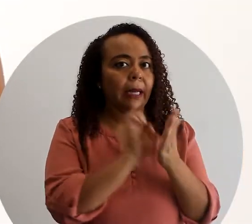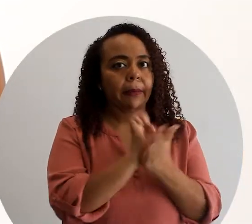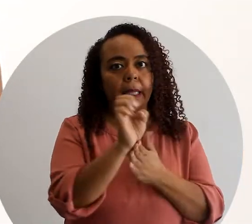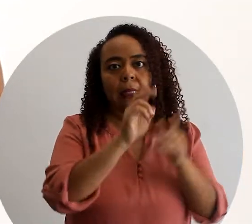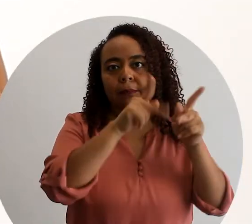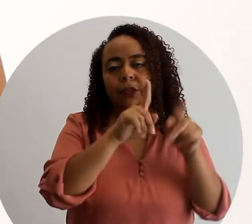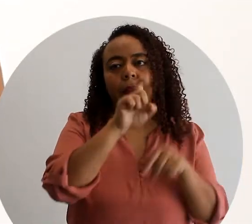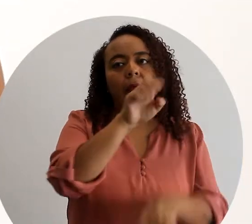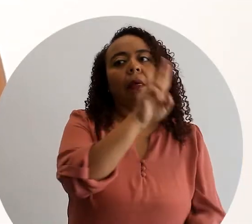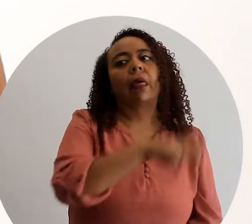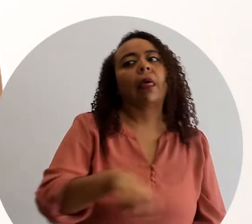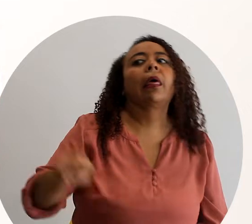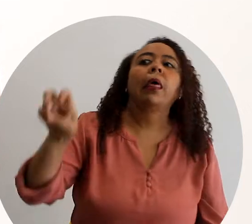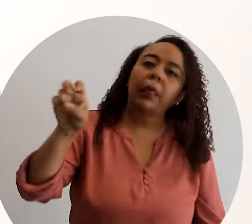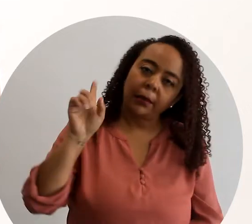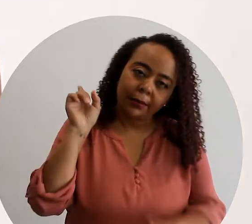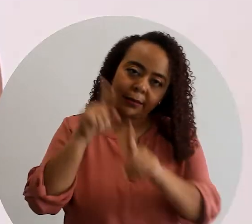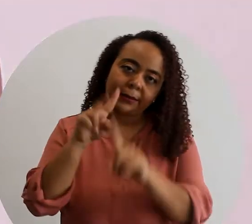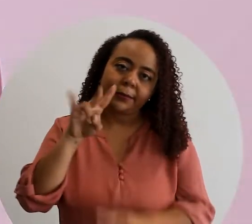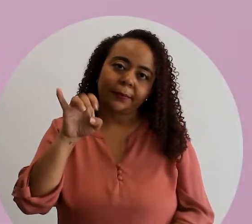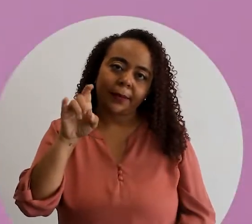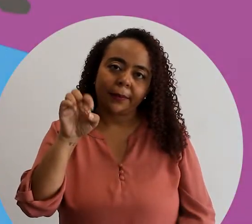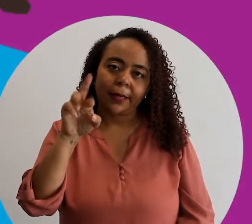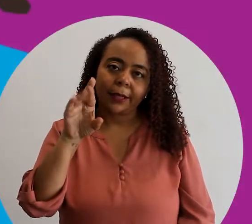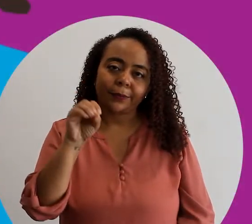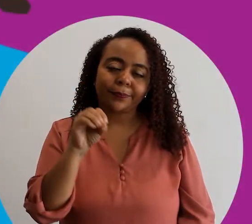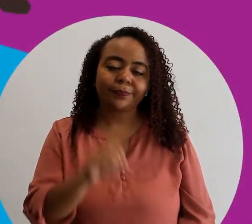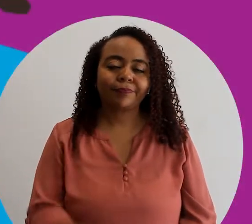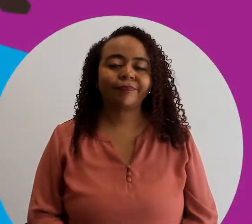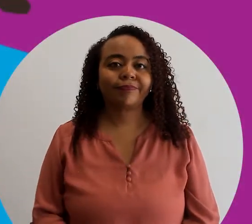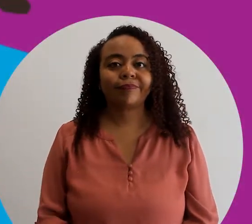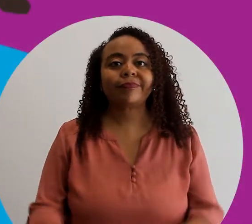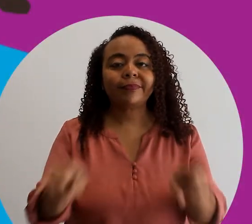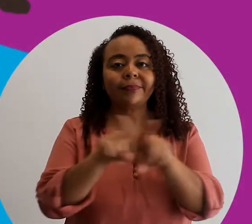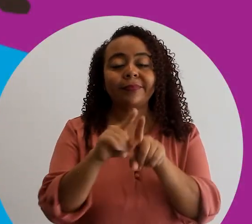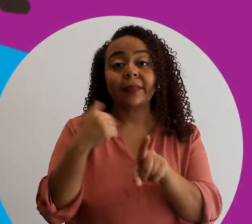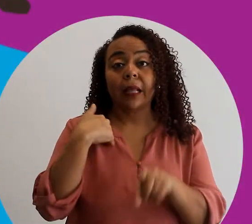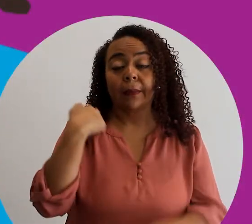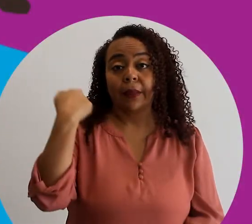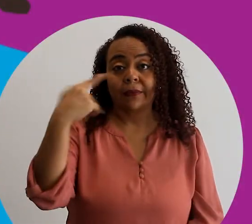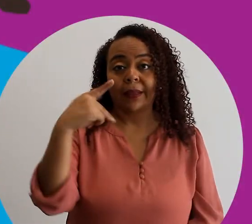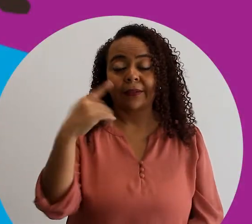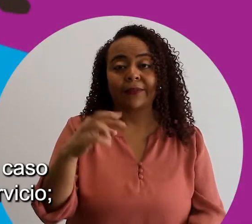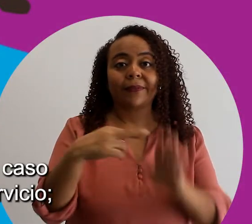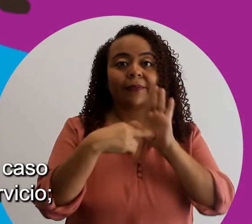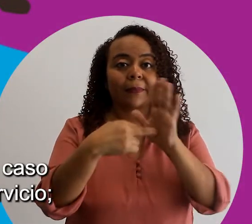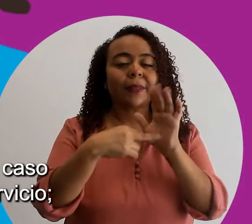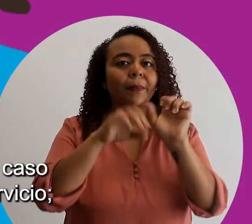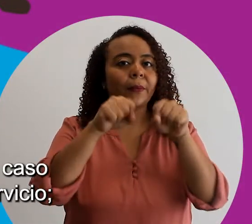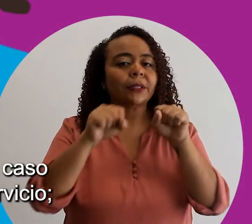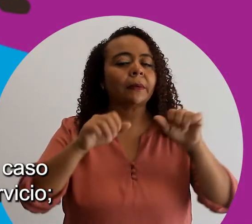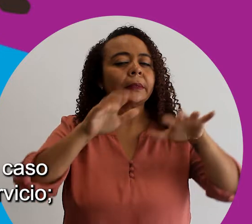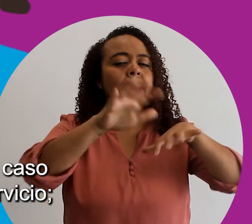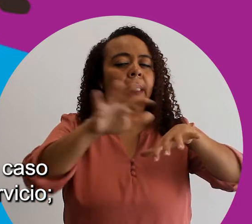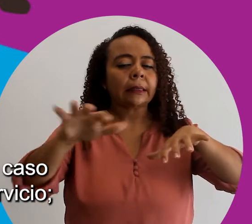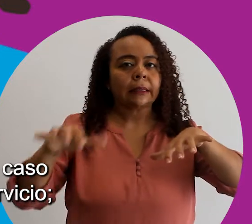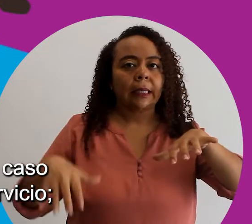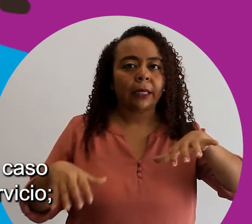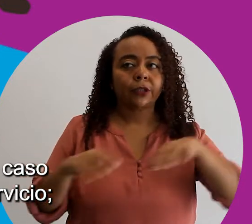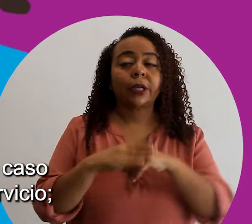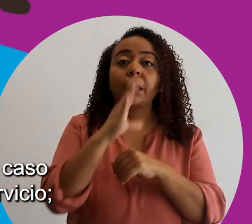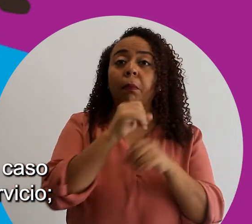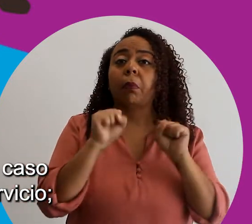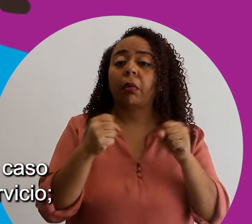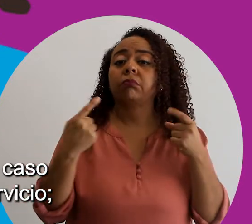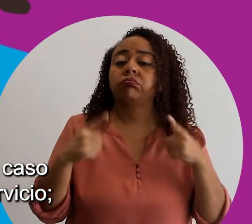tengan que transportarse hasta el vivero. Por otro lado, tenemos los riesgos, que representan los posibles escenarios que pueden